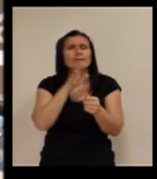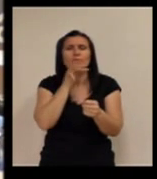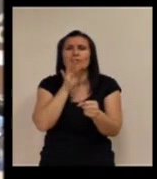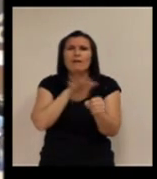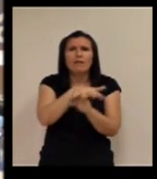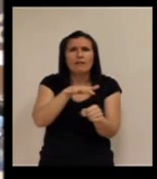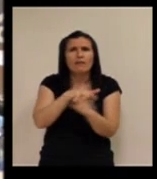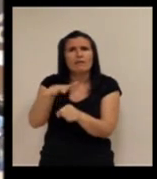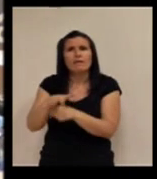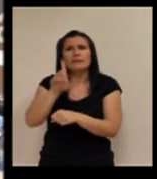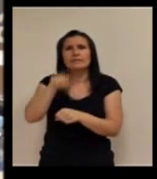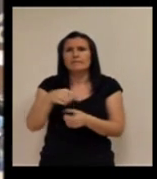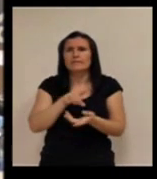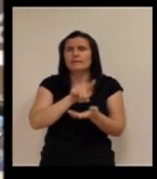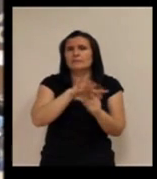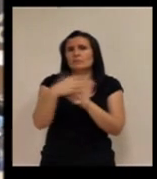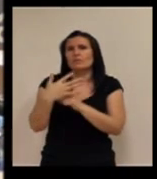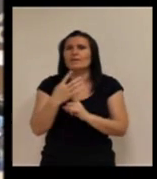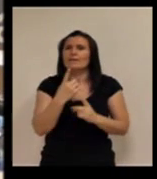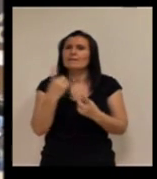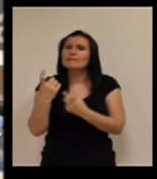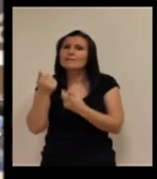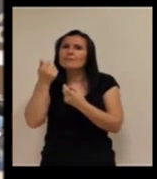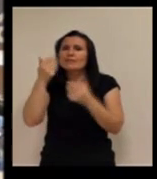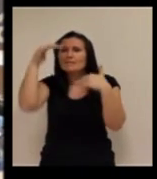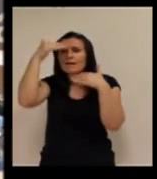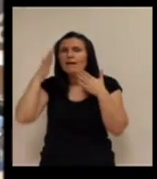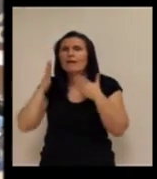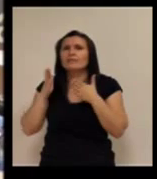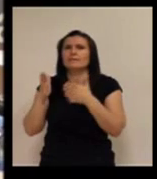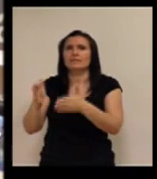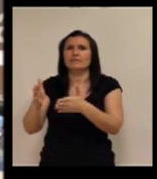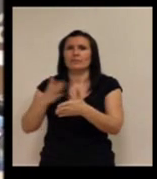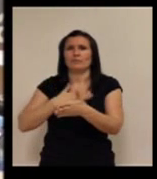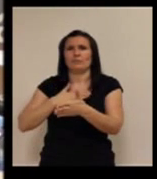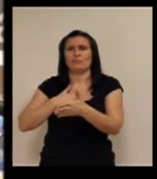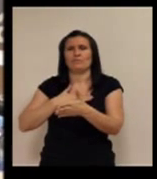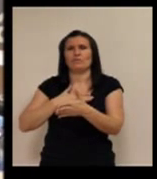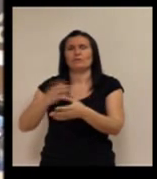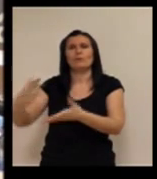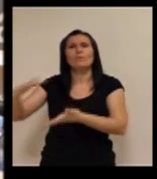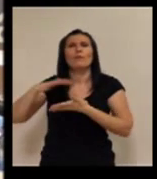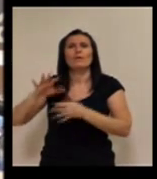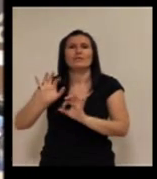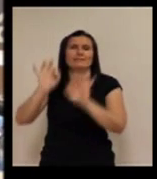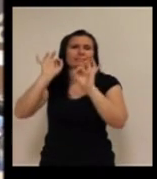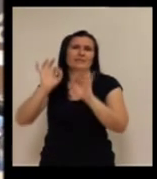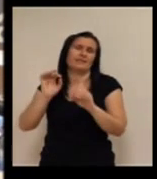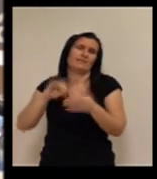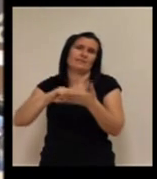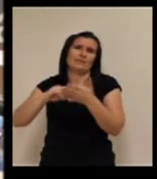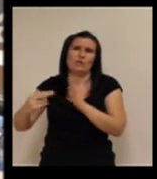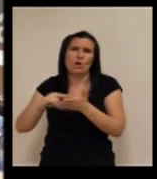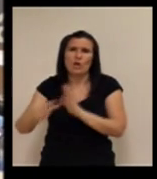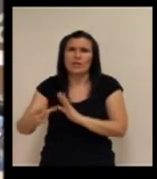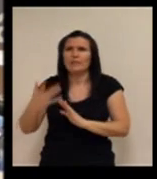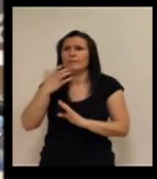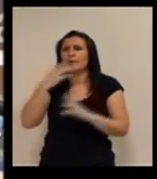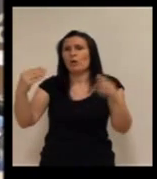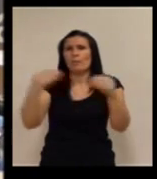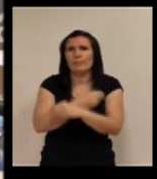y situaciones que requieren un poco de la atención de nuestros proveedores tecnológicos, ¿no? En cuanto a